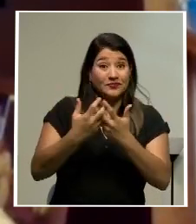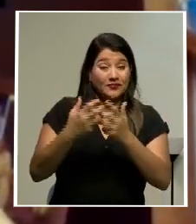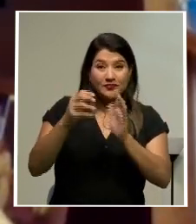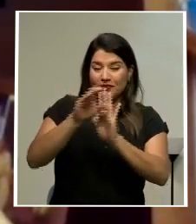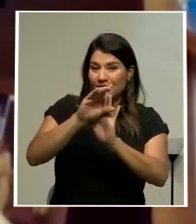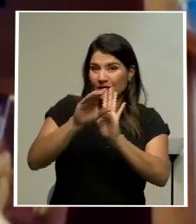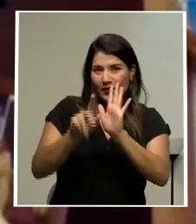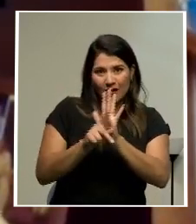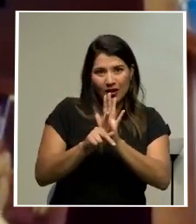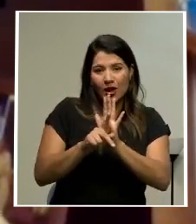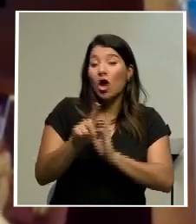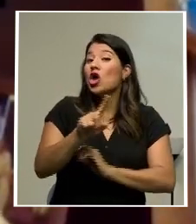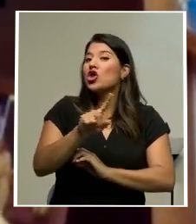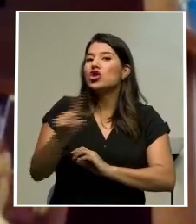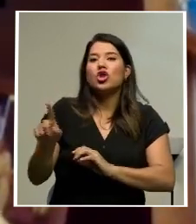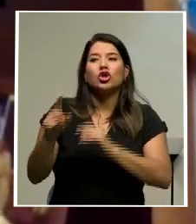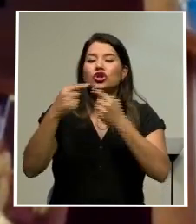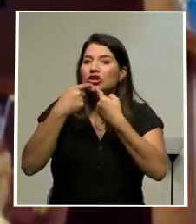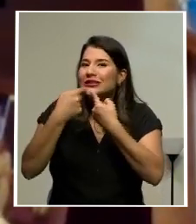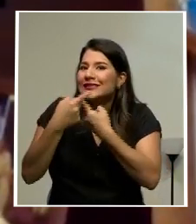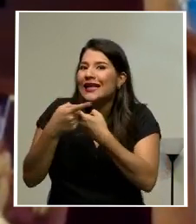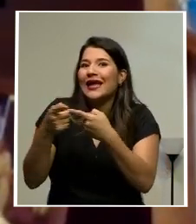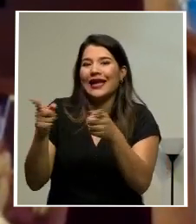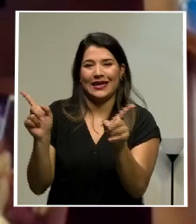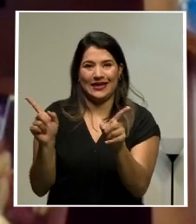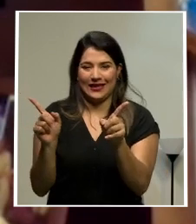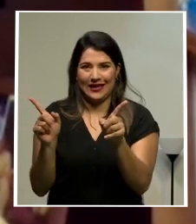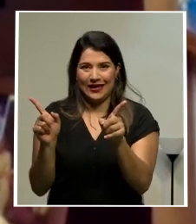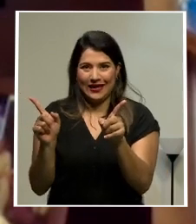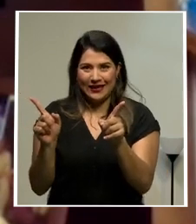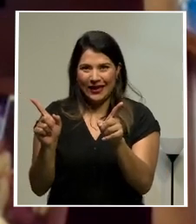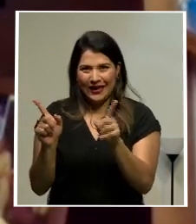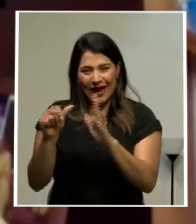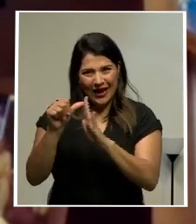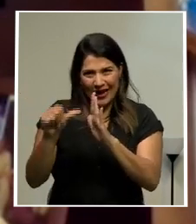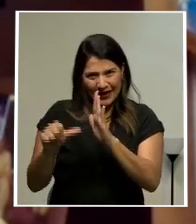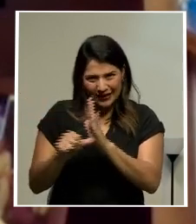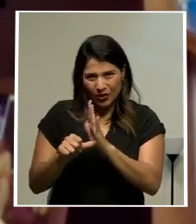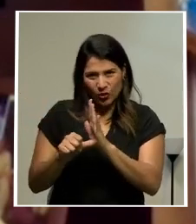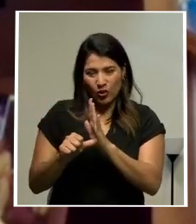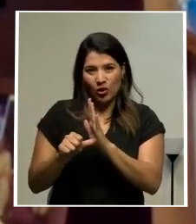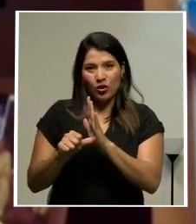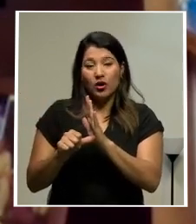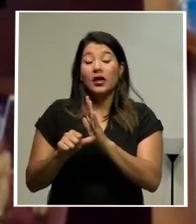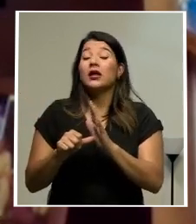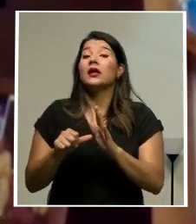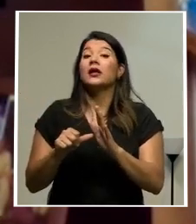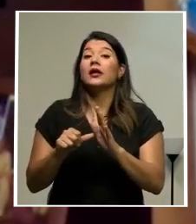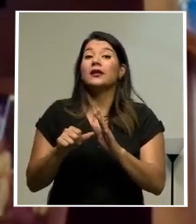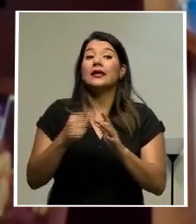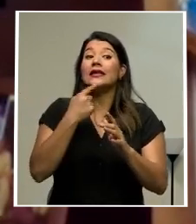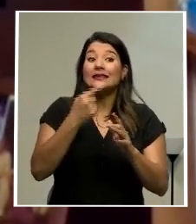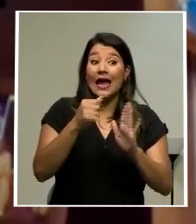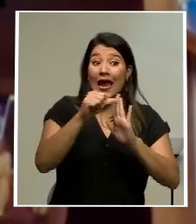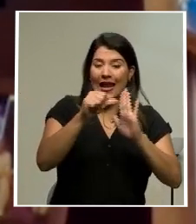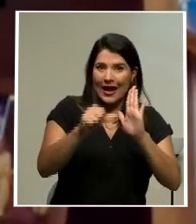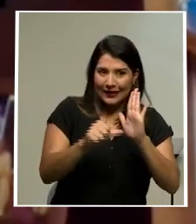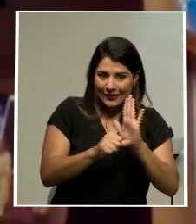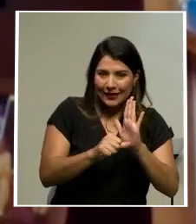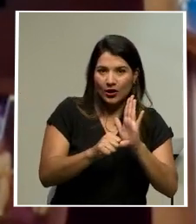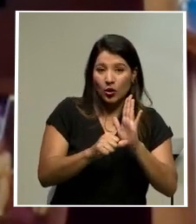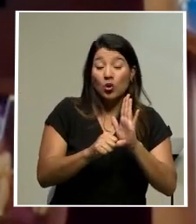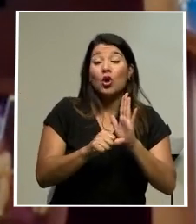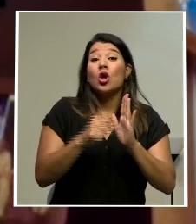se declara inconstitucional el gaón de la disposición que contiene el vicio. Lo que se dice es que esa disposición es